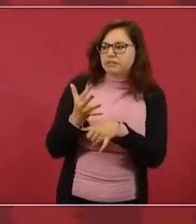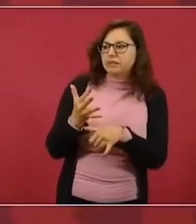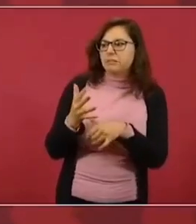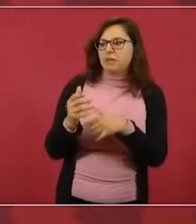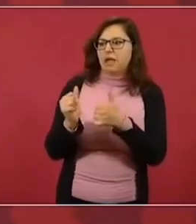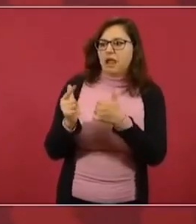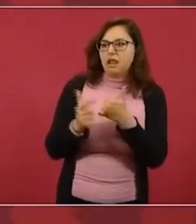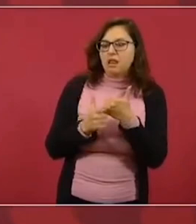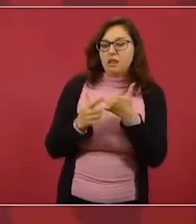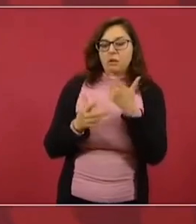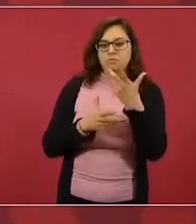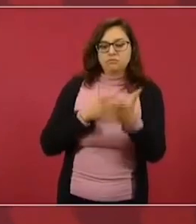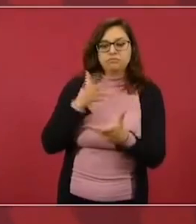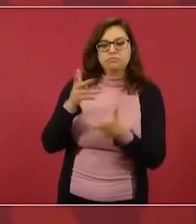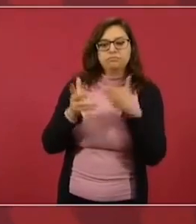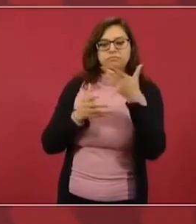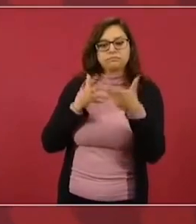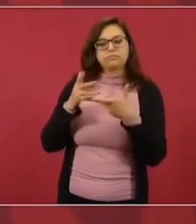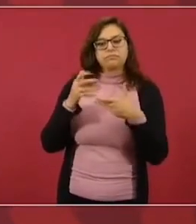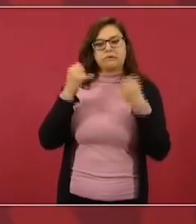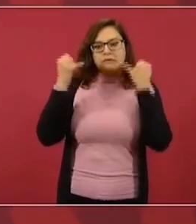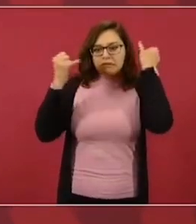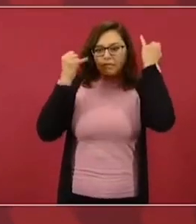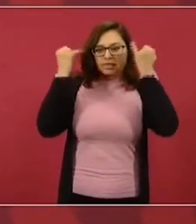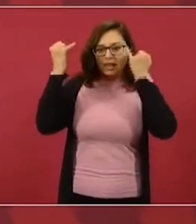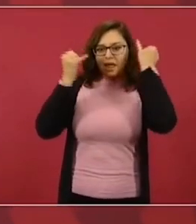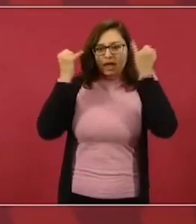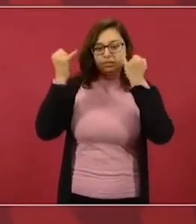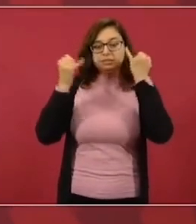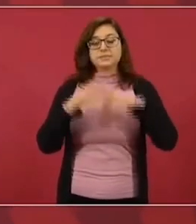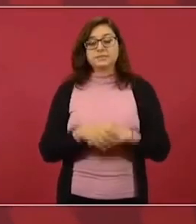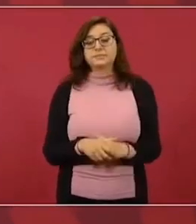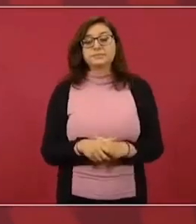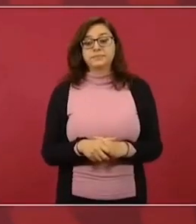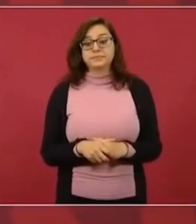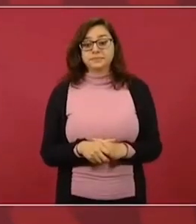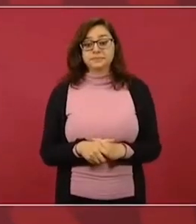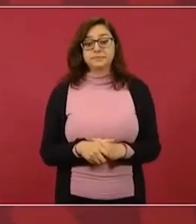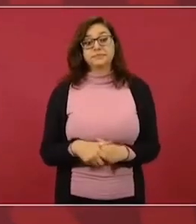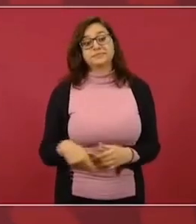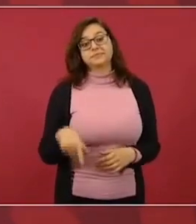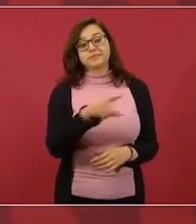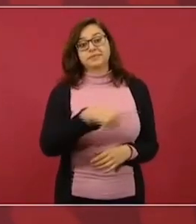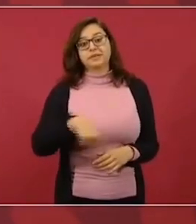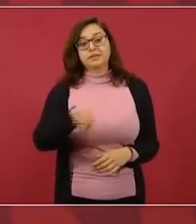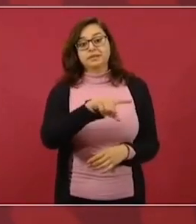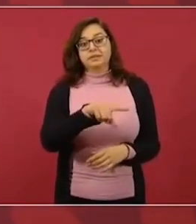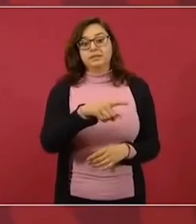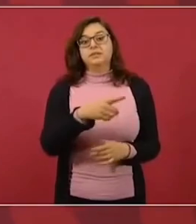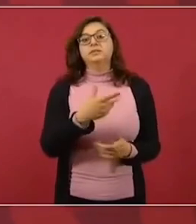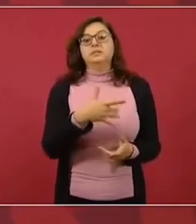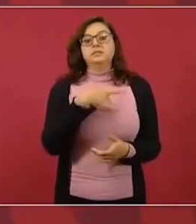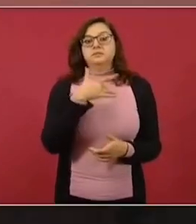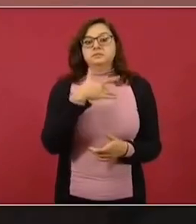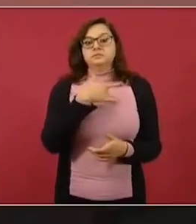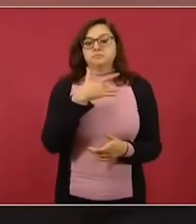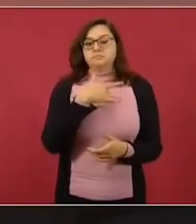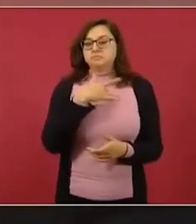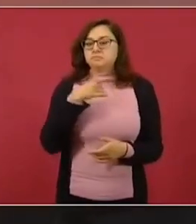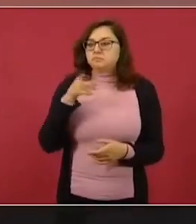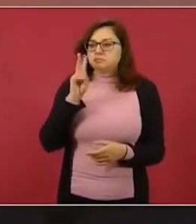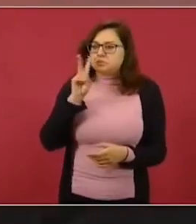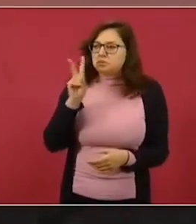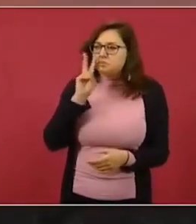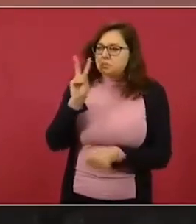suspender el polémico espacio conocido como el quién es quién de las mentiras, el cual encabeza a Ana Elizabeth García